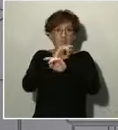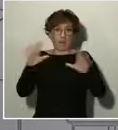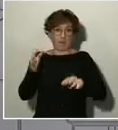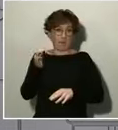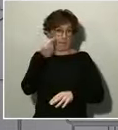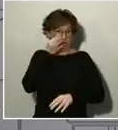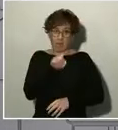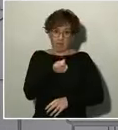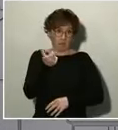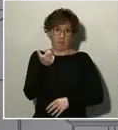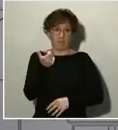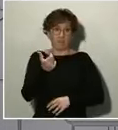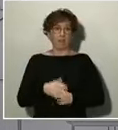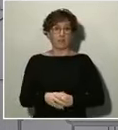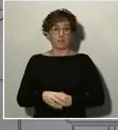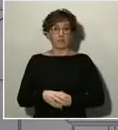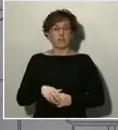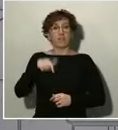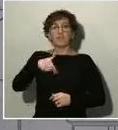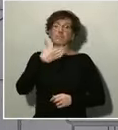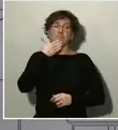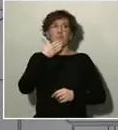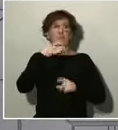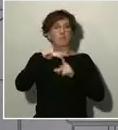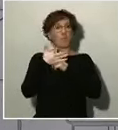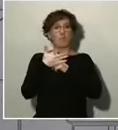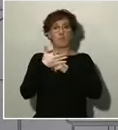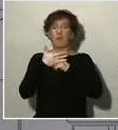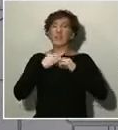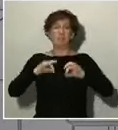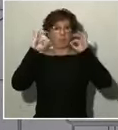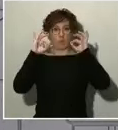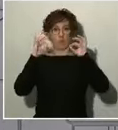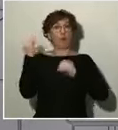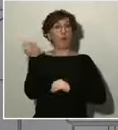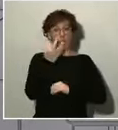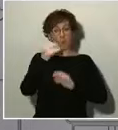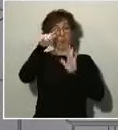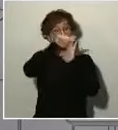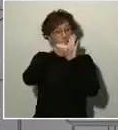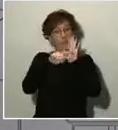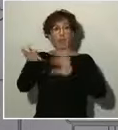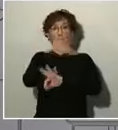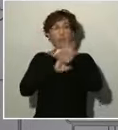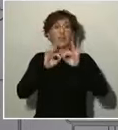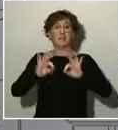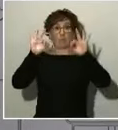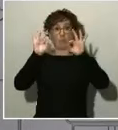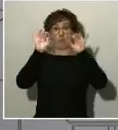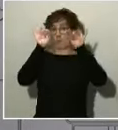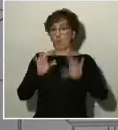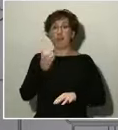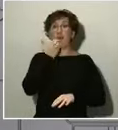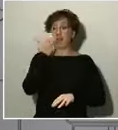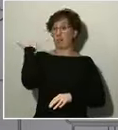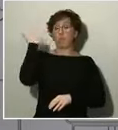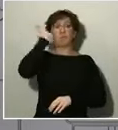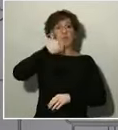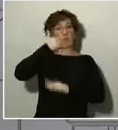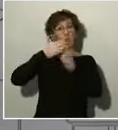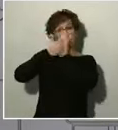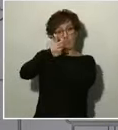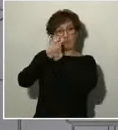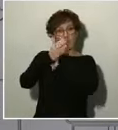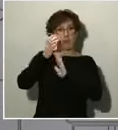excepcionales, que requieren medidas excepcionales, como lo fue el pasado sábado el decreto por primera vez en la historia de nuestra